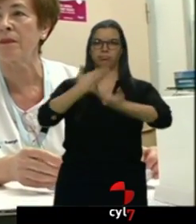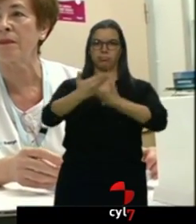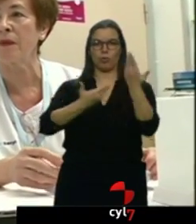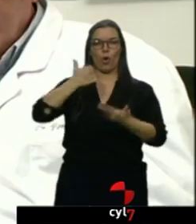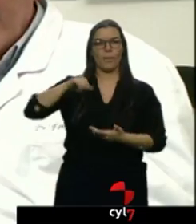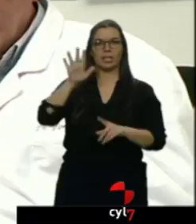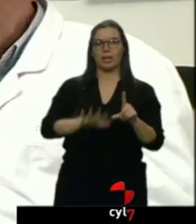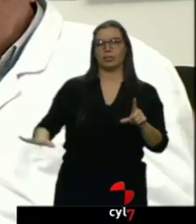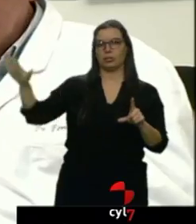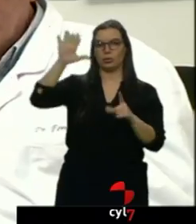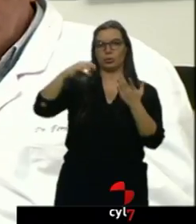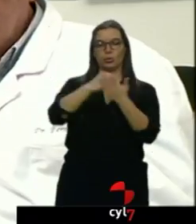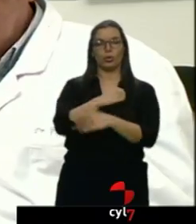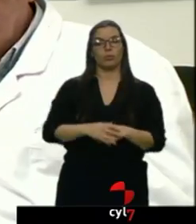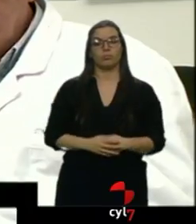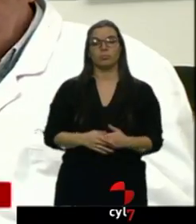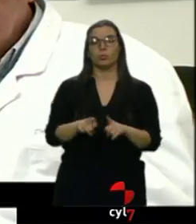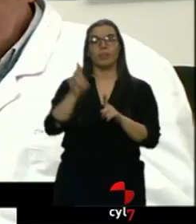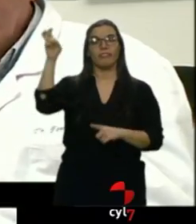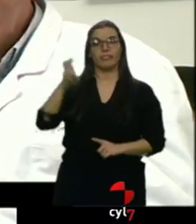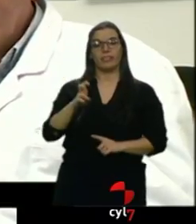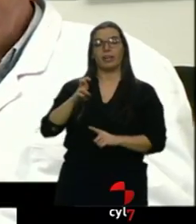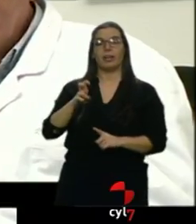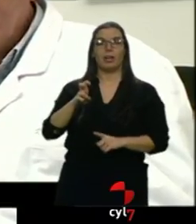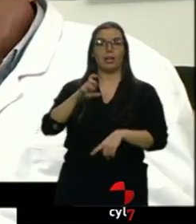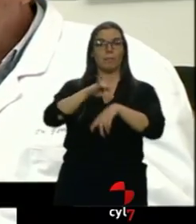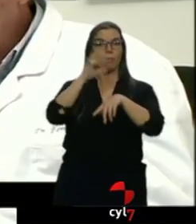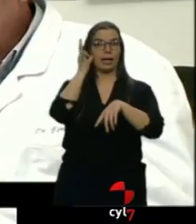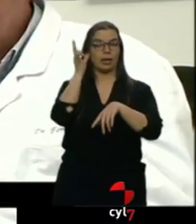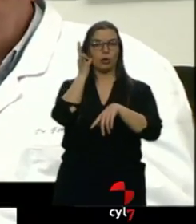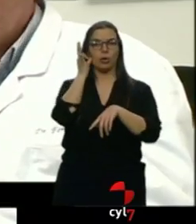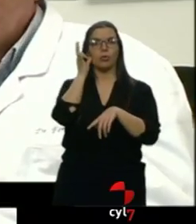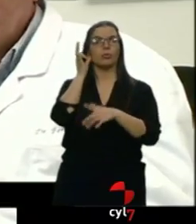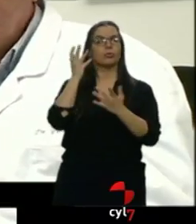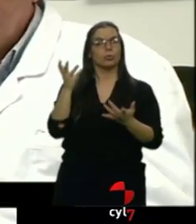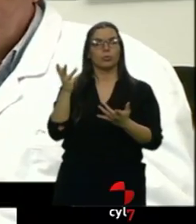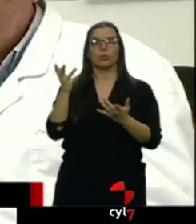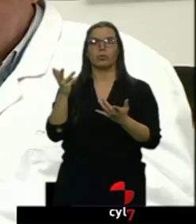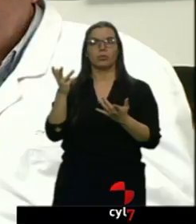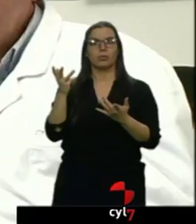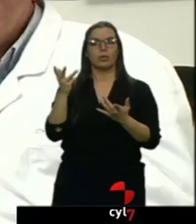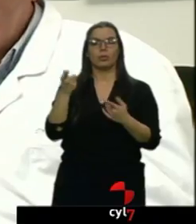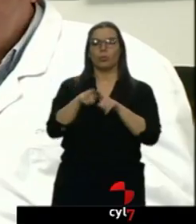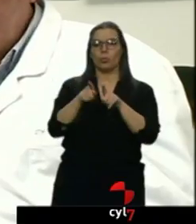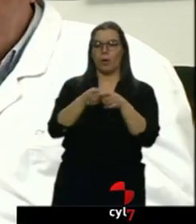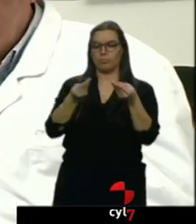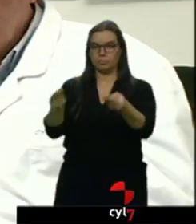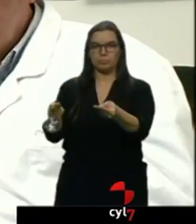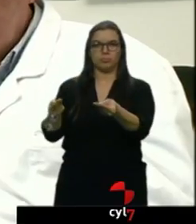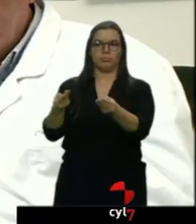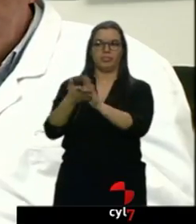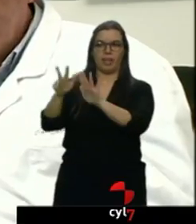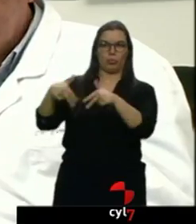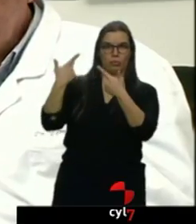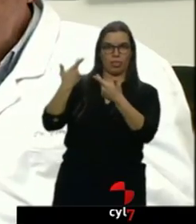de la comunidad. Venir a una consulta de ginecología y a través de ella se la entregará el consentimiento informado, se la explicará cómo